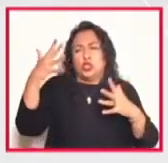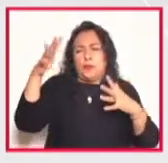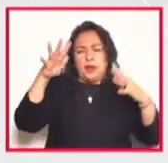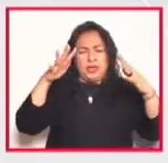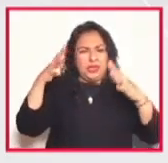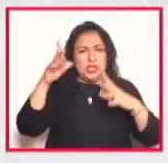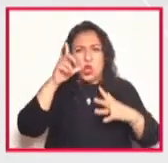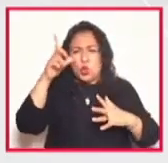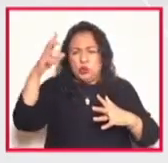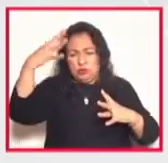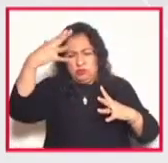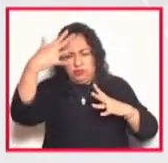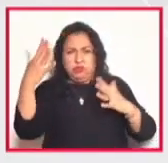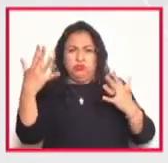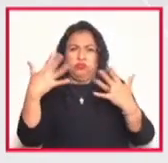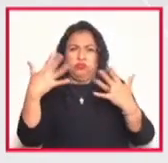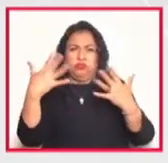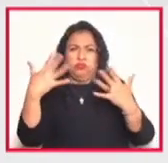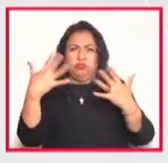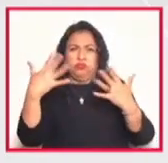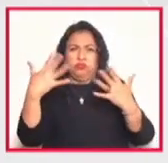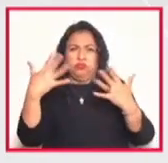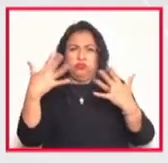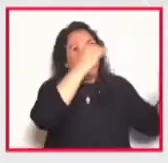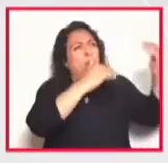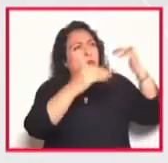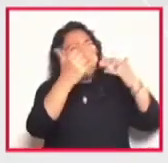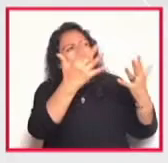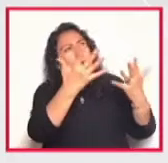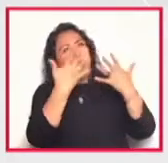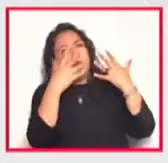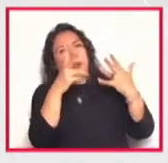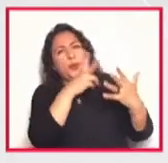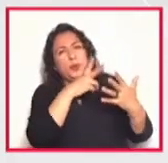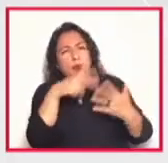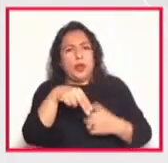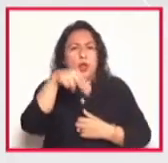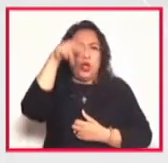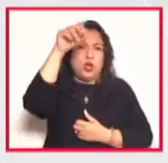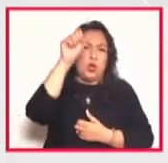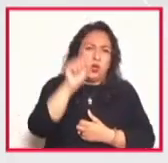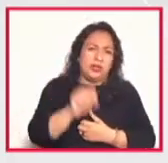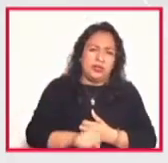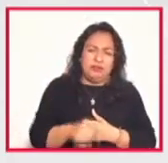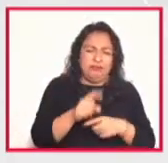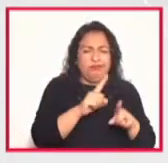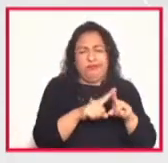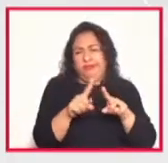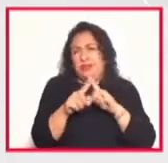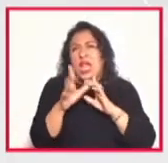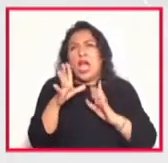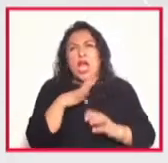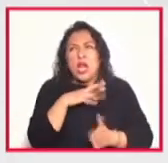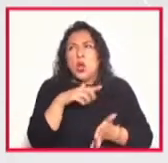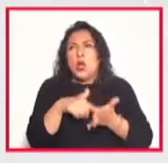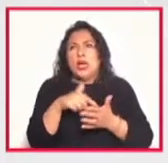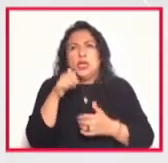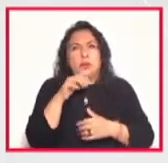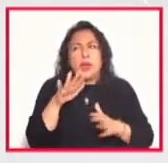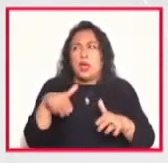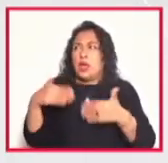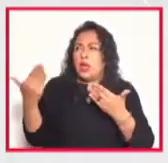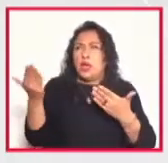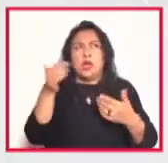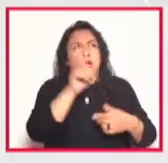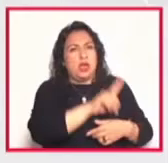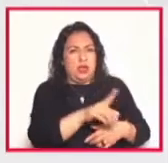las brisas marina con la brisa de la montaña el norte y el sur en fin siempre te sitúa de un lado o de otro